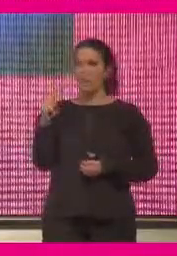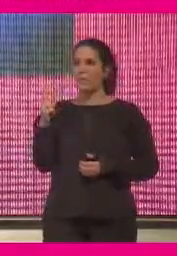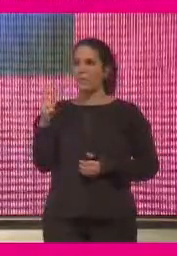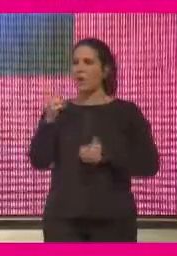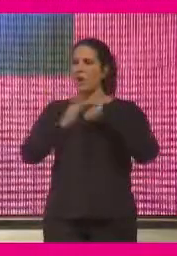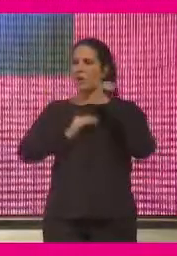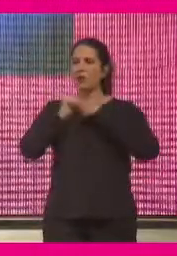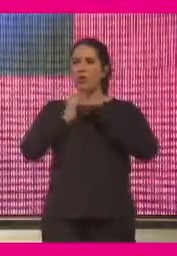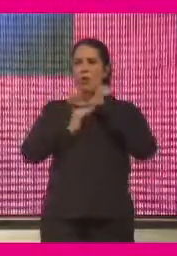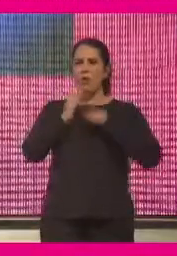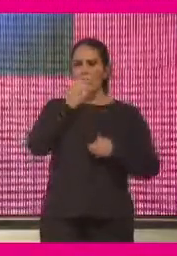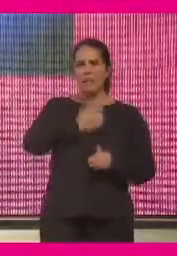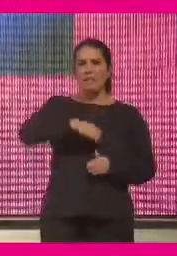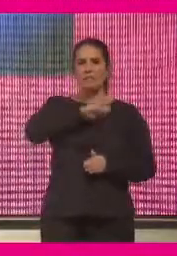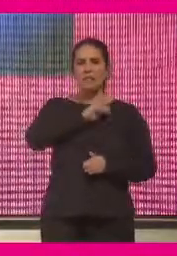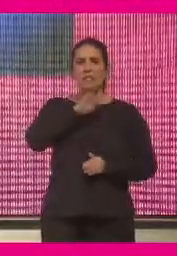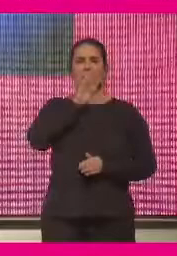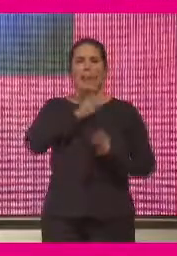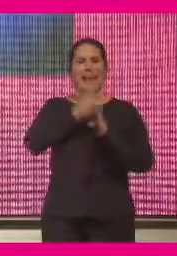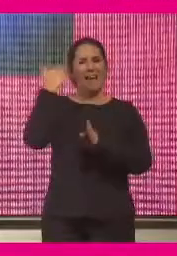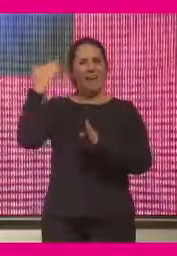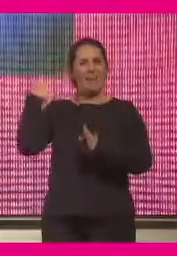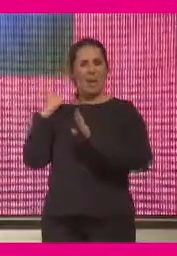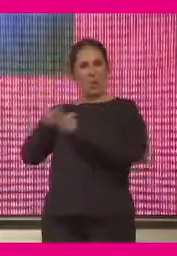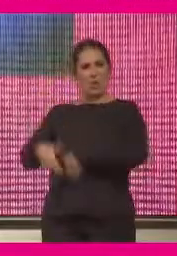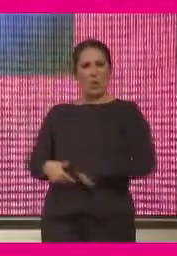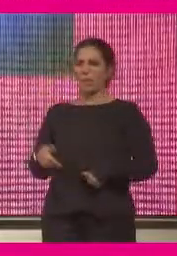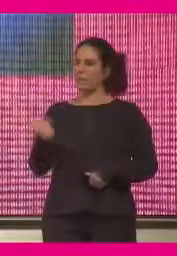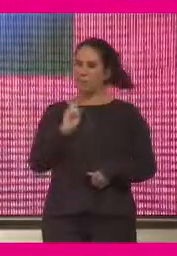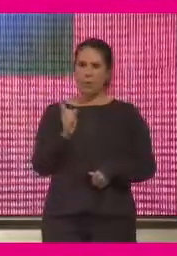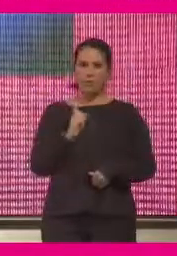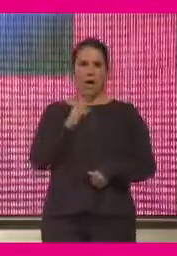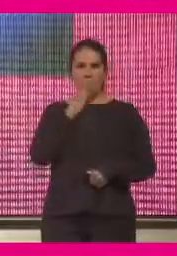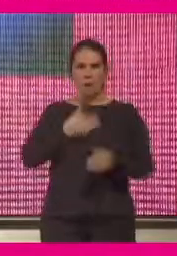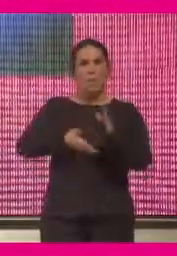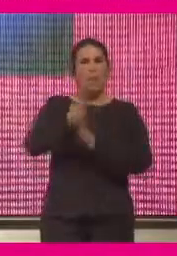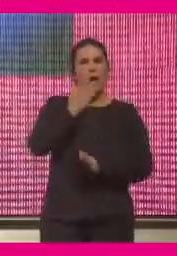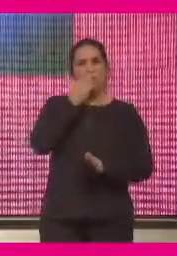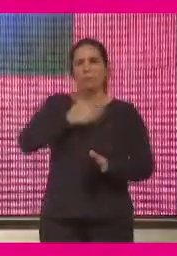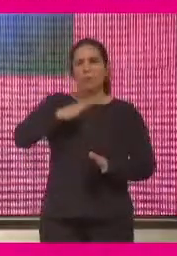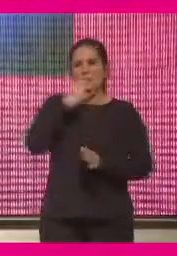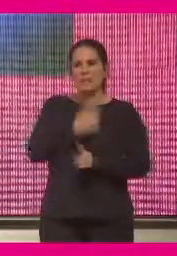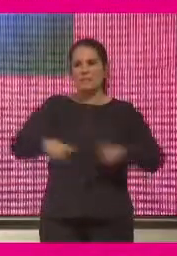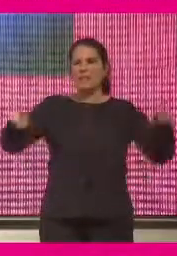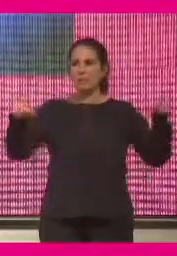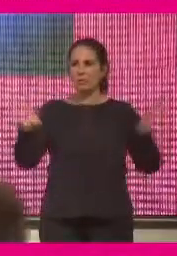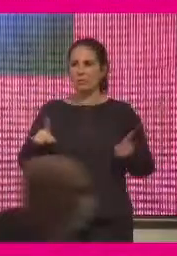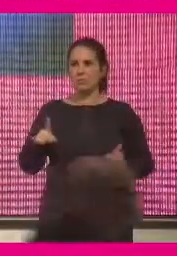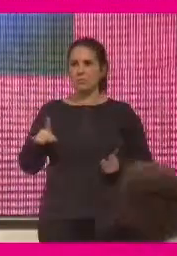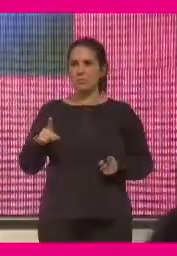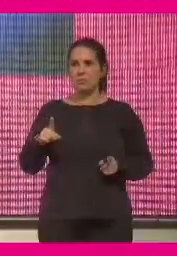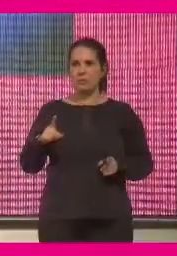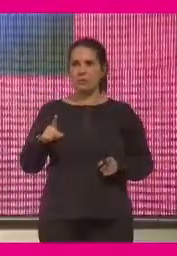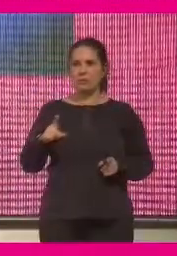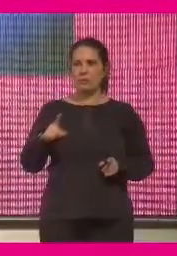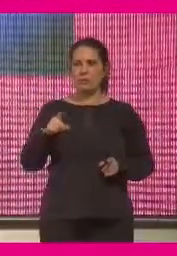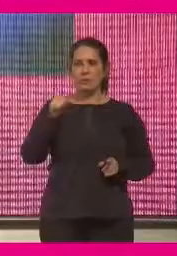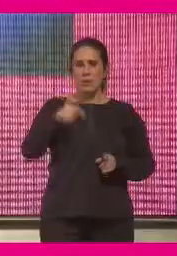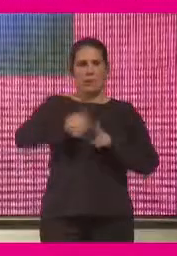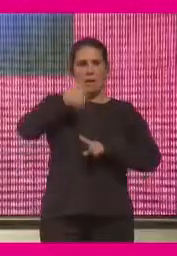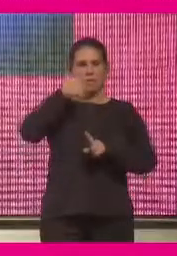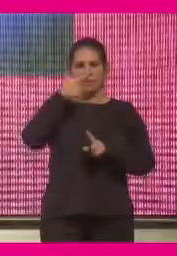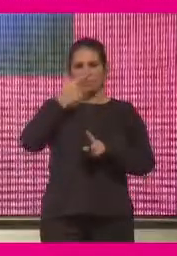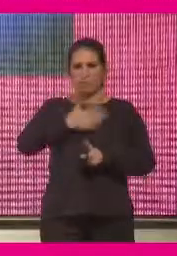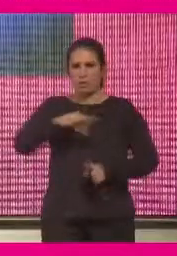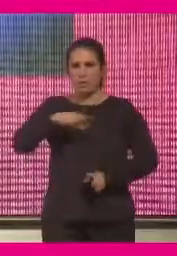para volver al punto donde estábamos antes de la pandemia. Yo quiero ir a un sitio distinto. El sitio distinto es un sitio donde tenemos mayores